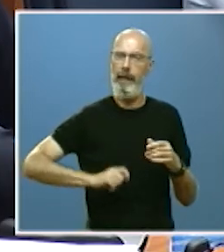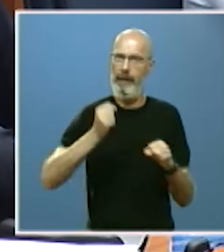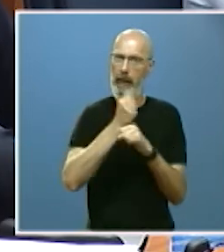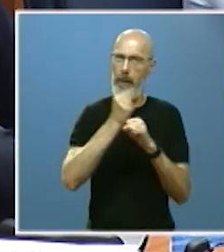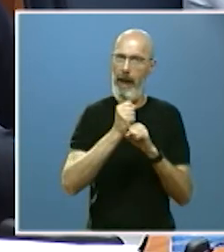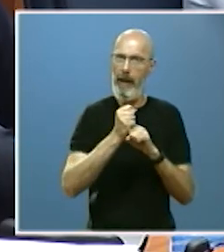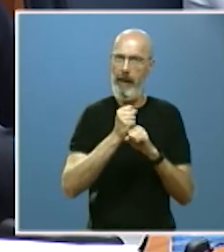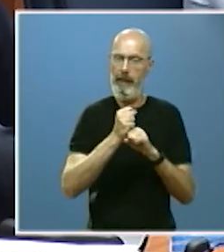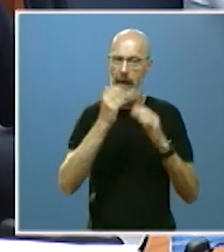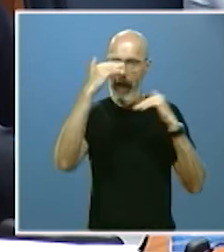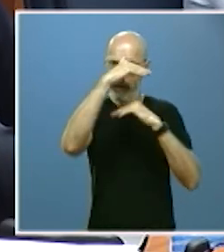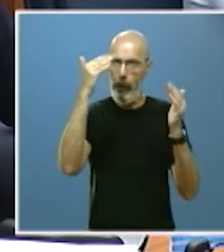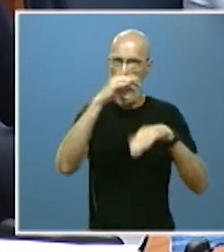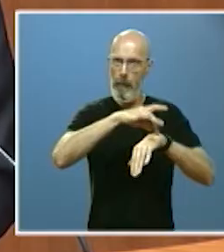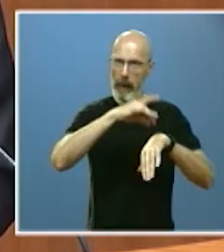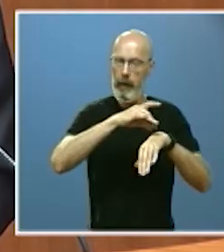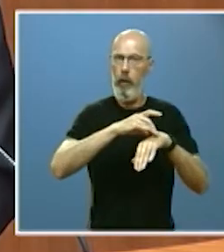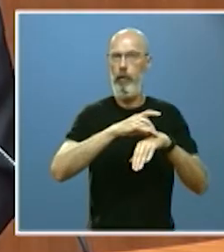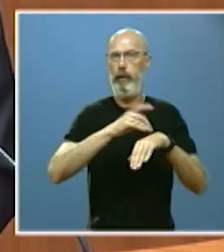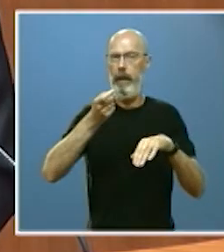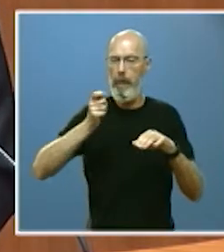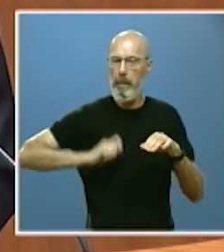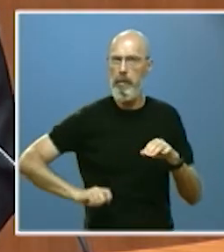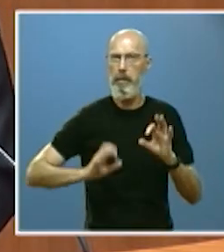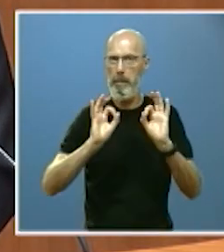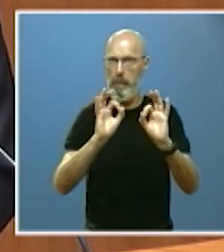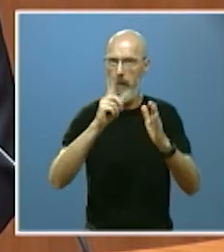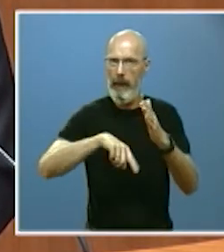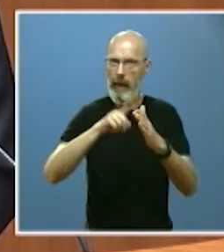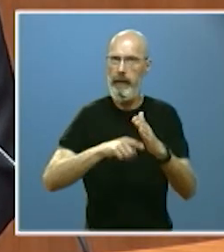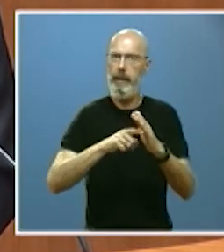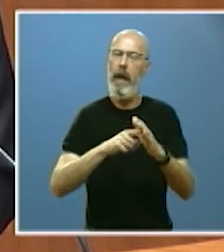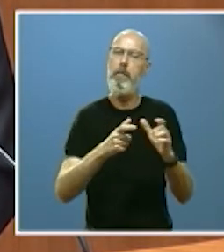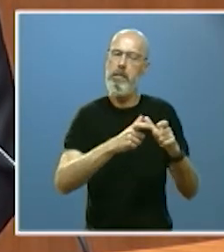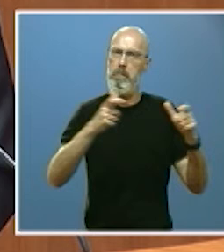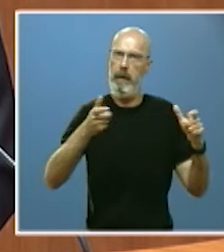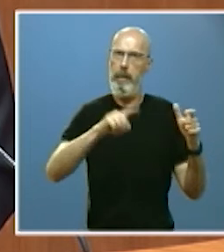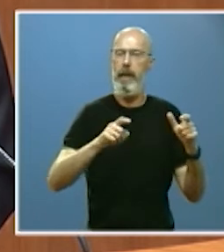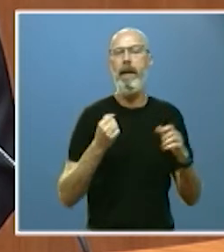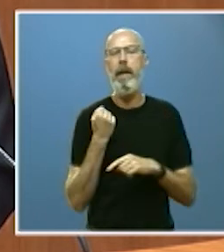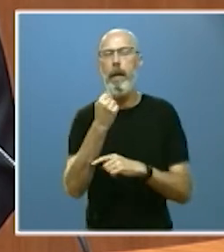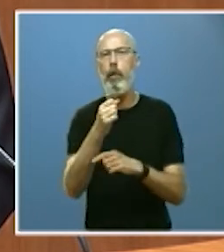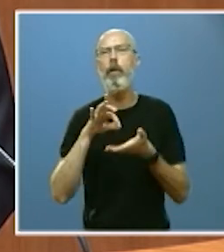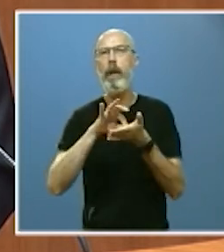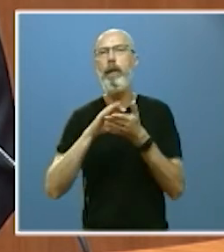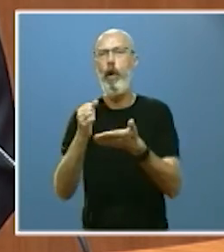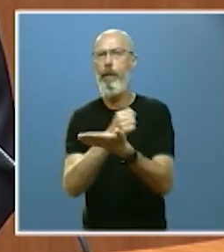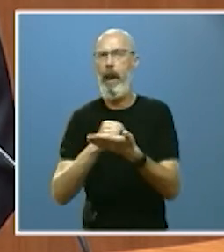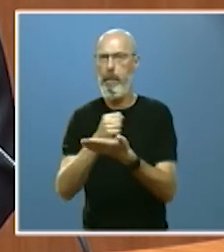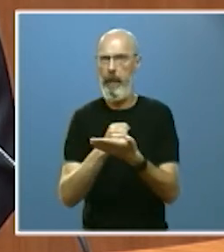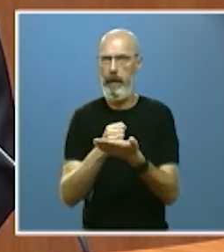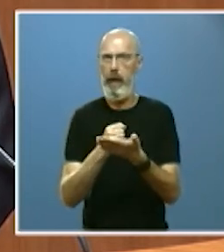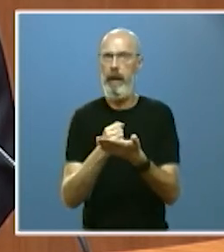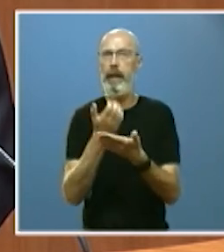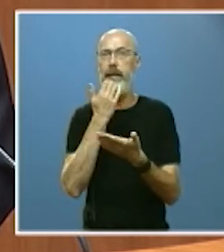importante despliegue de consultas de especialistas además del apoyo al servicio de farmacia en municipios donde sin él